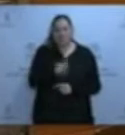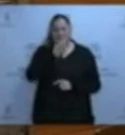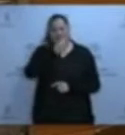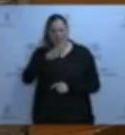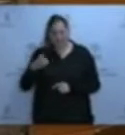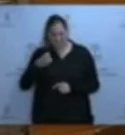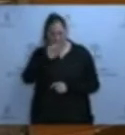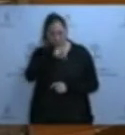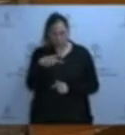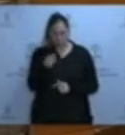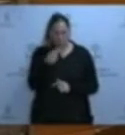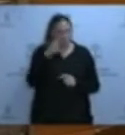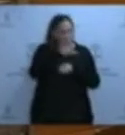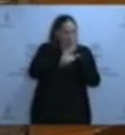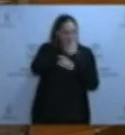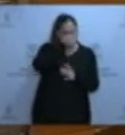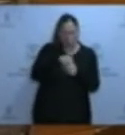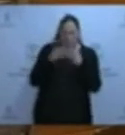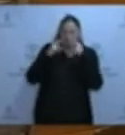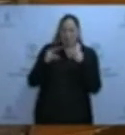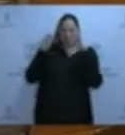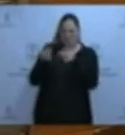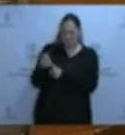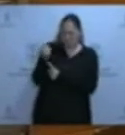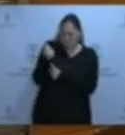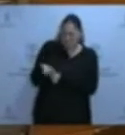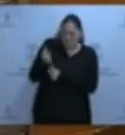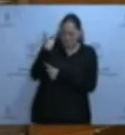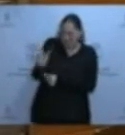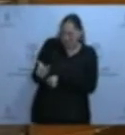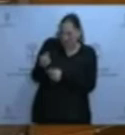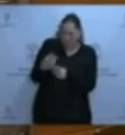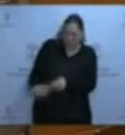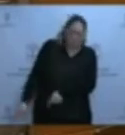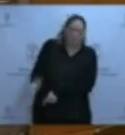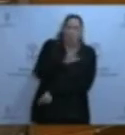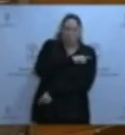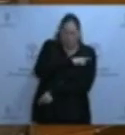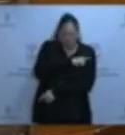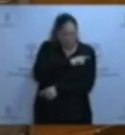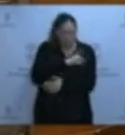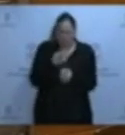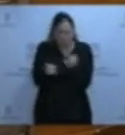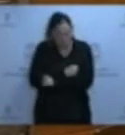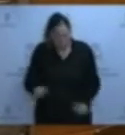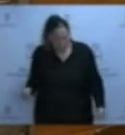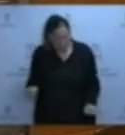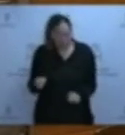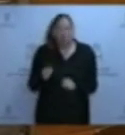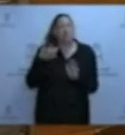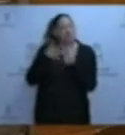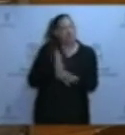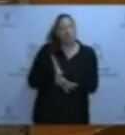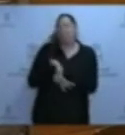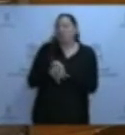él en la Consejería, se percatara de que es un precio que no es que esté por encima de lo habitual, sino que es absolutamente desorbitado, es un síntoma